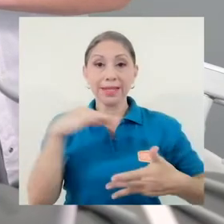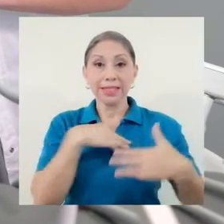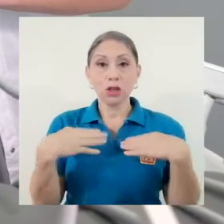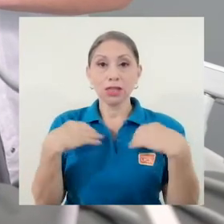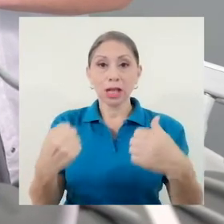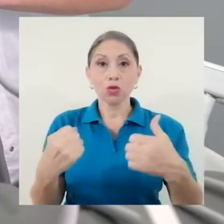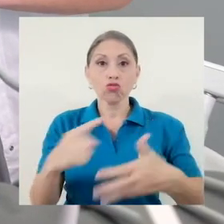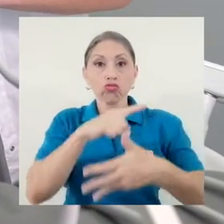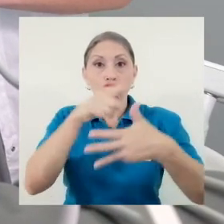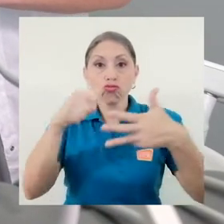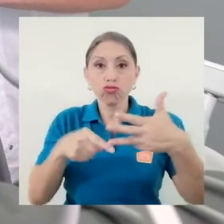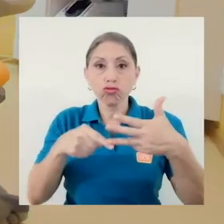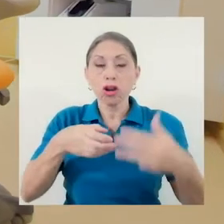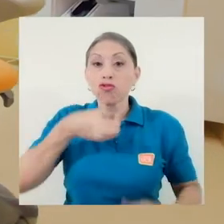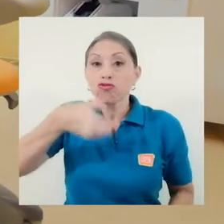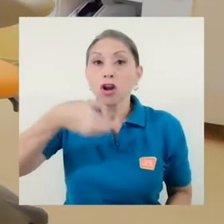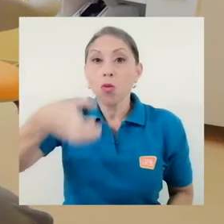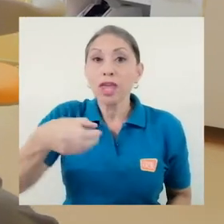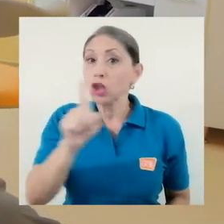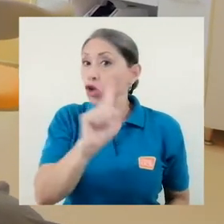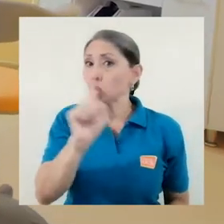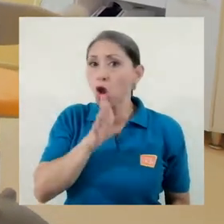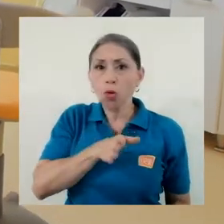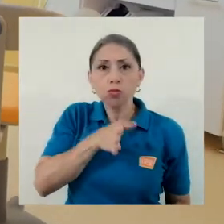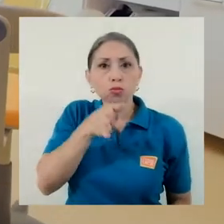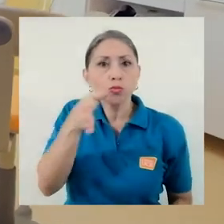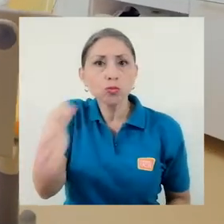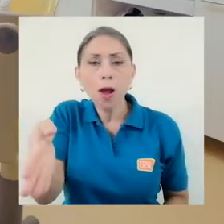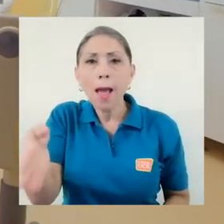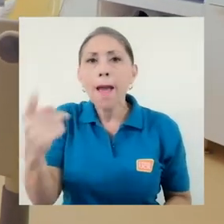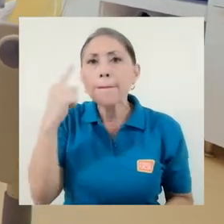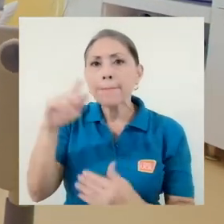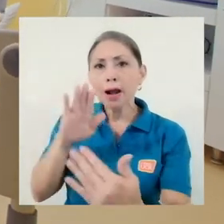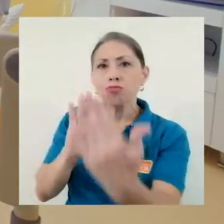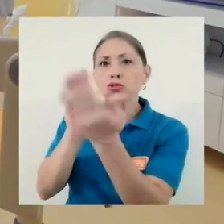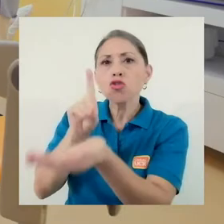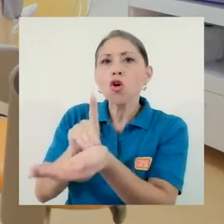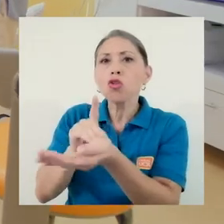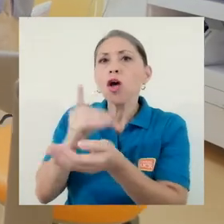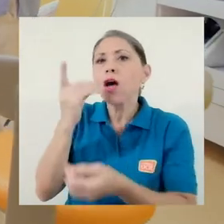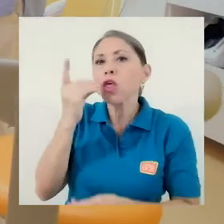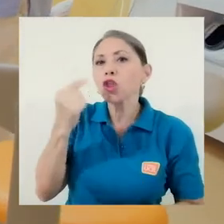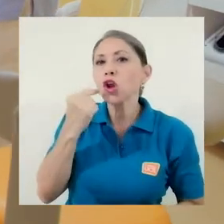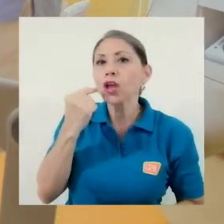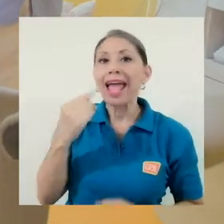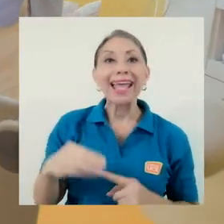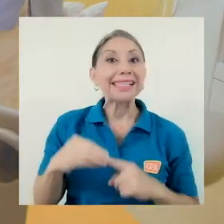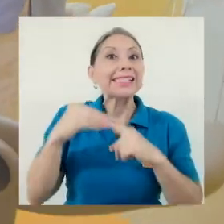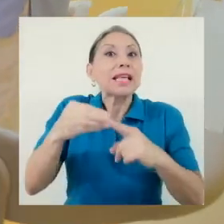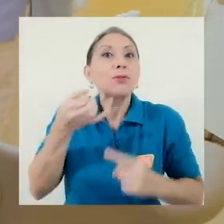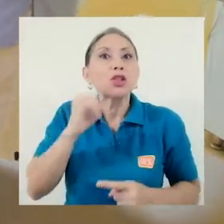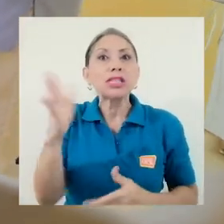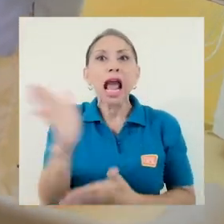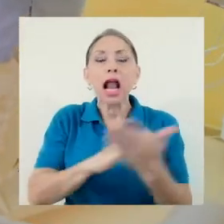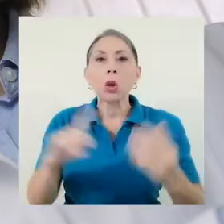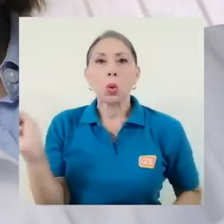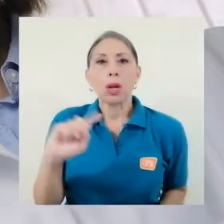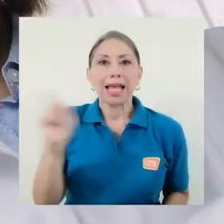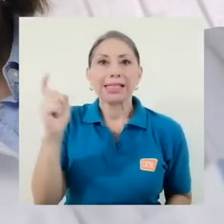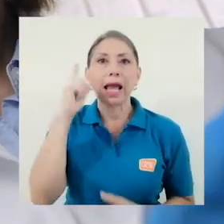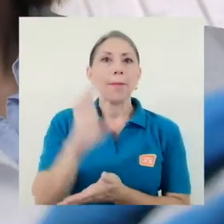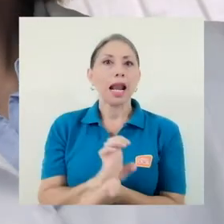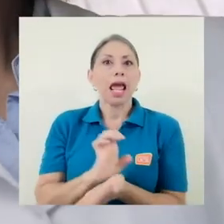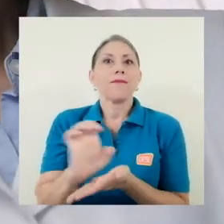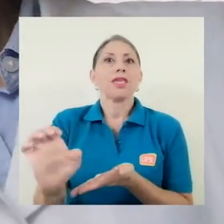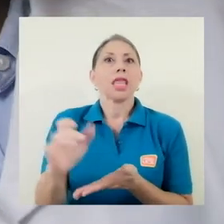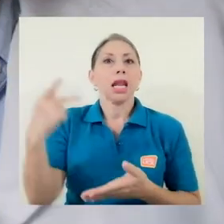así como el Ministerio de Salud, recomiendan no asistir a consultas odontológicas salvo en casos de urgencias para